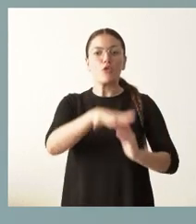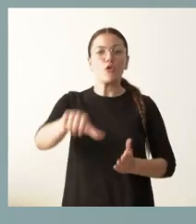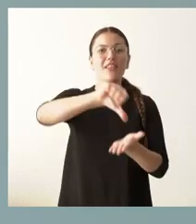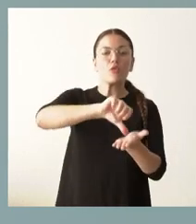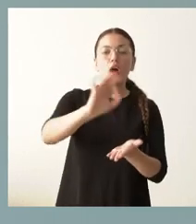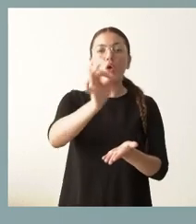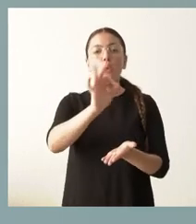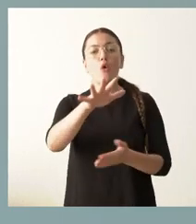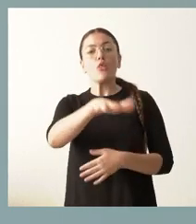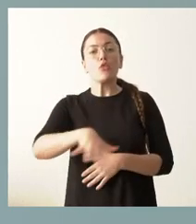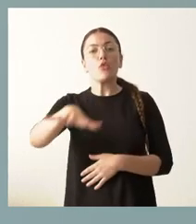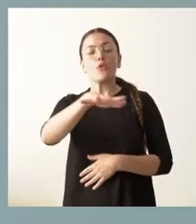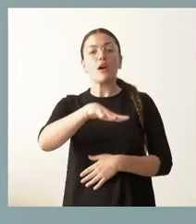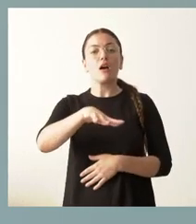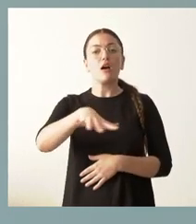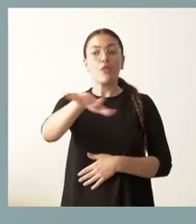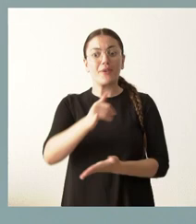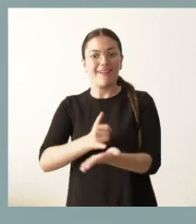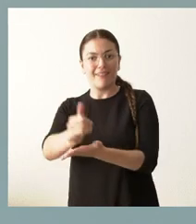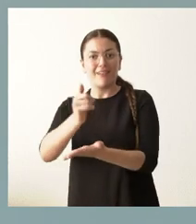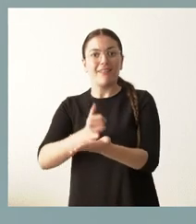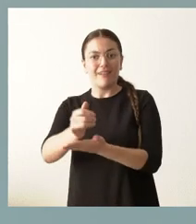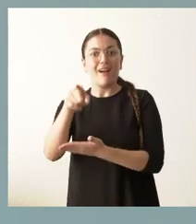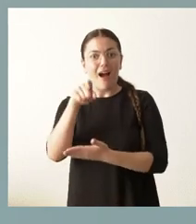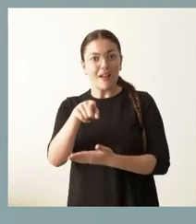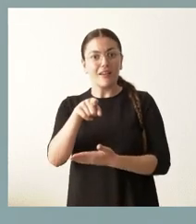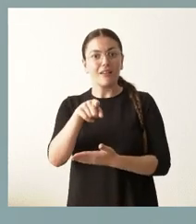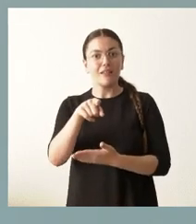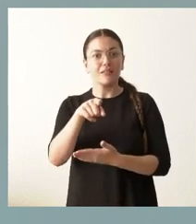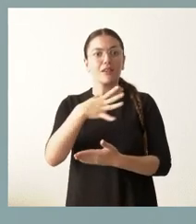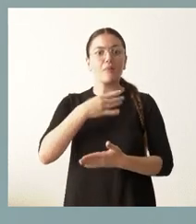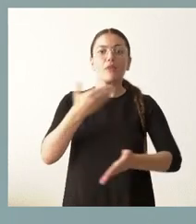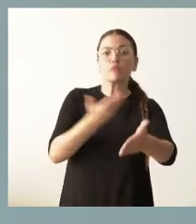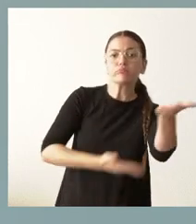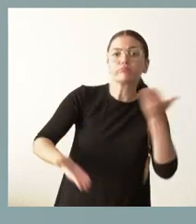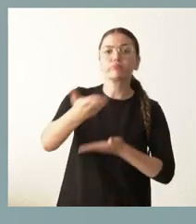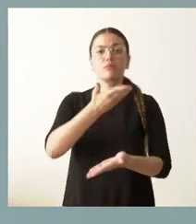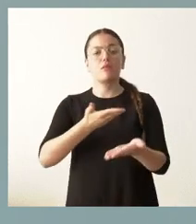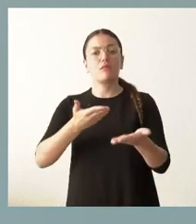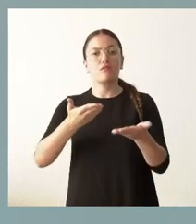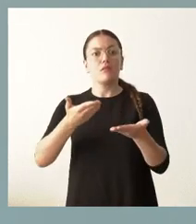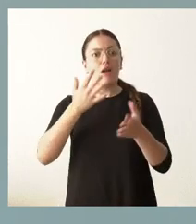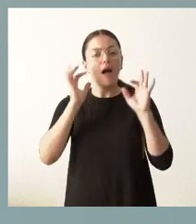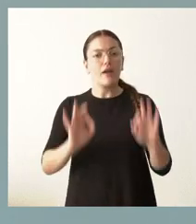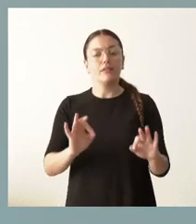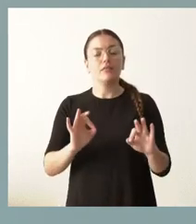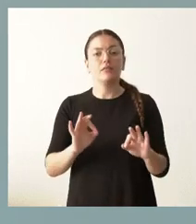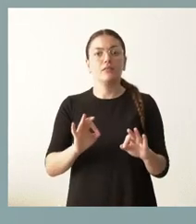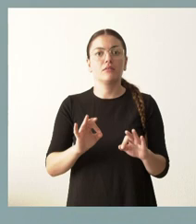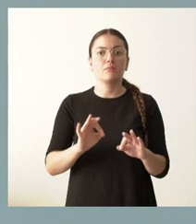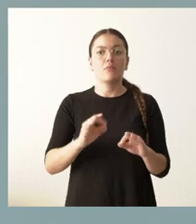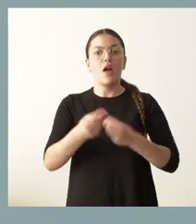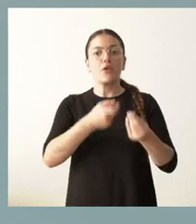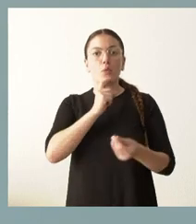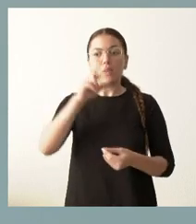para los incendios en el ámbito agrario, pues ahí la colaboración con ellos sigue plenamente activa desde el respeto